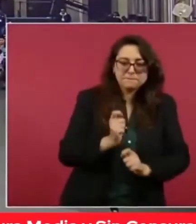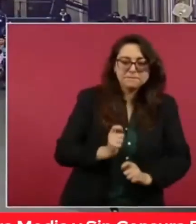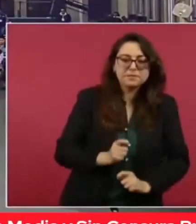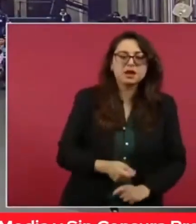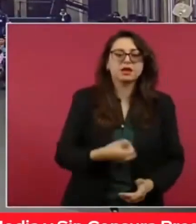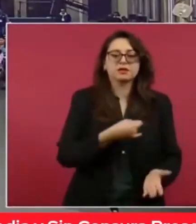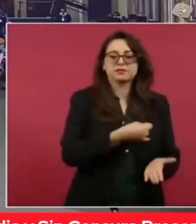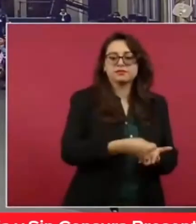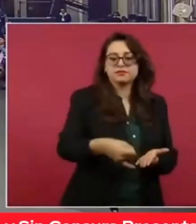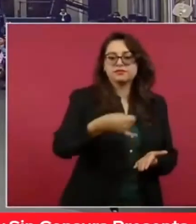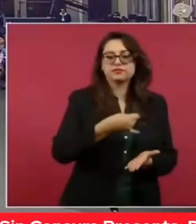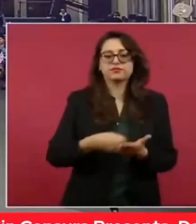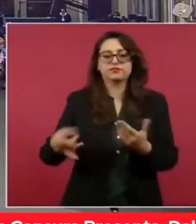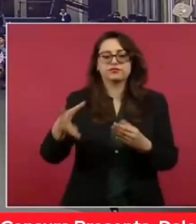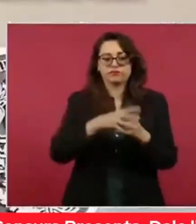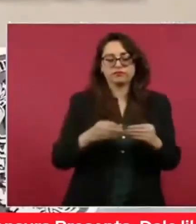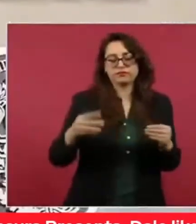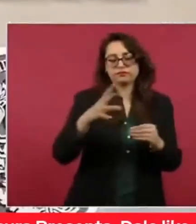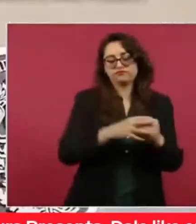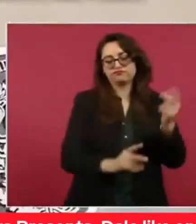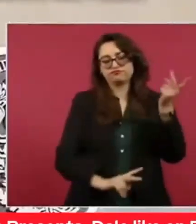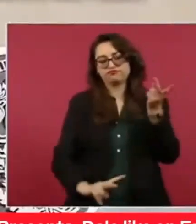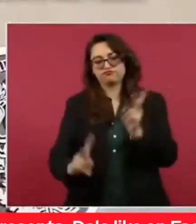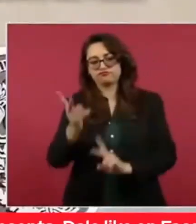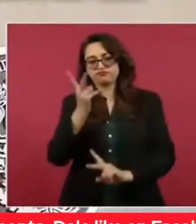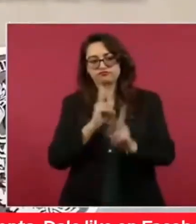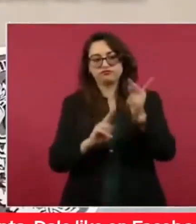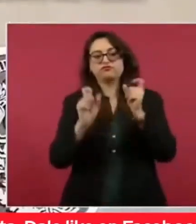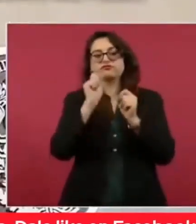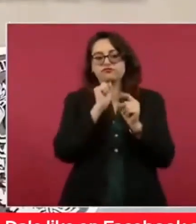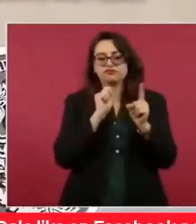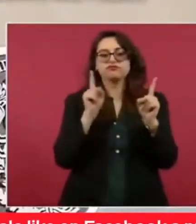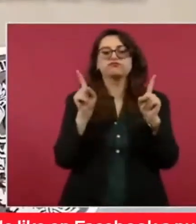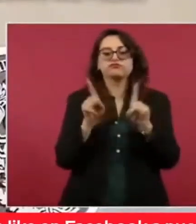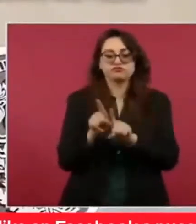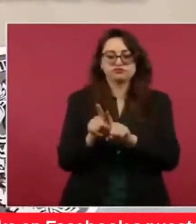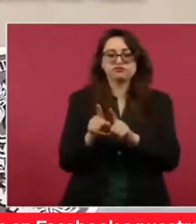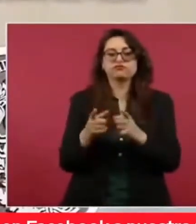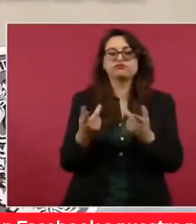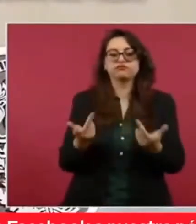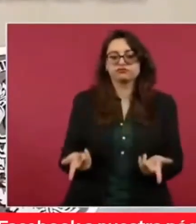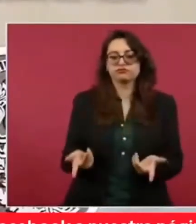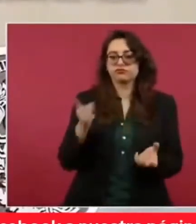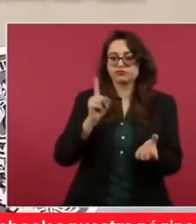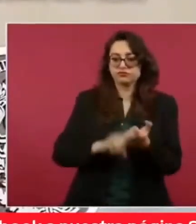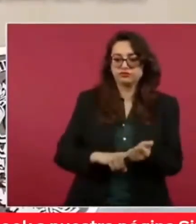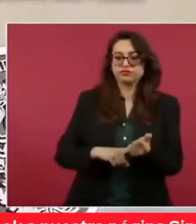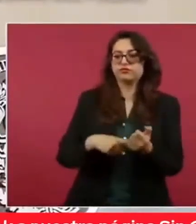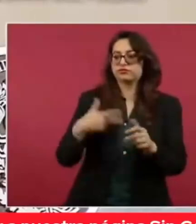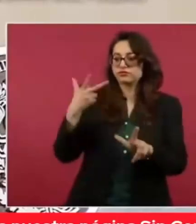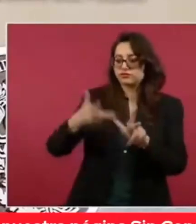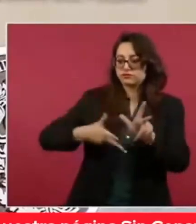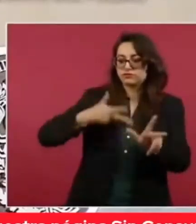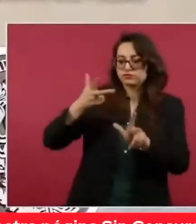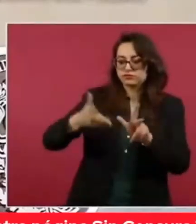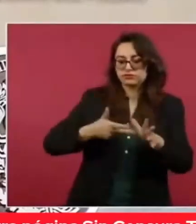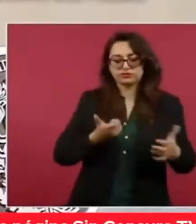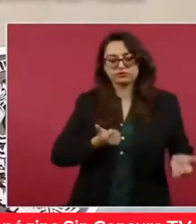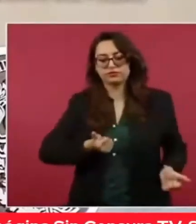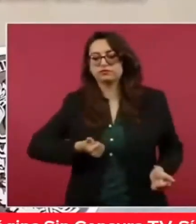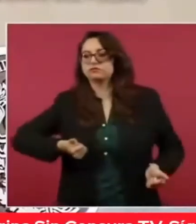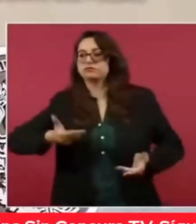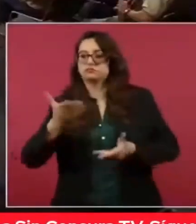hortalizas, frutas, verduras del centro y sur del estado podrán, a través de los vagones del Tren Maya, trasladar y